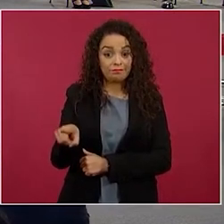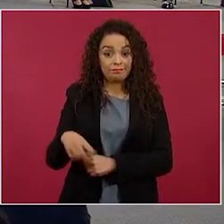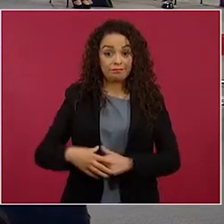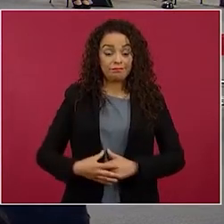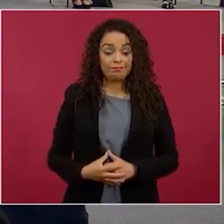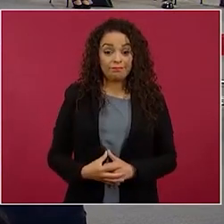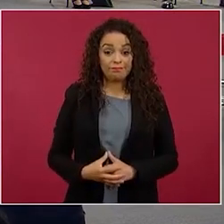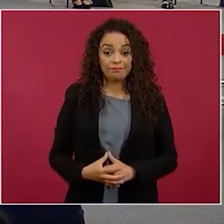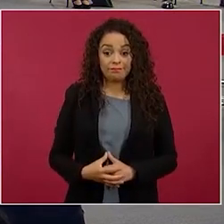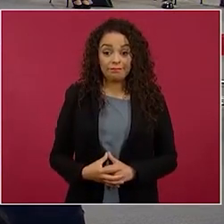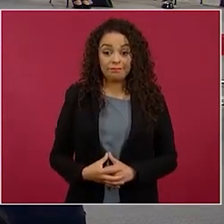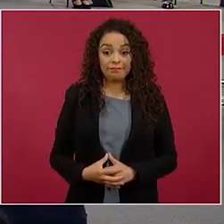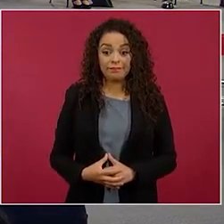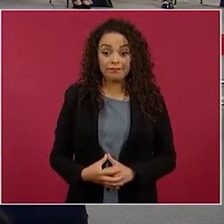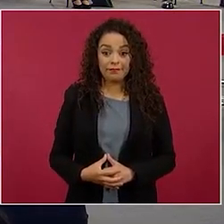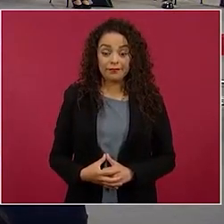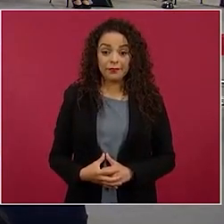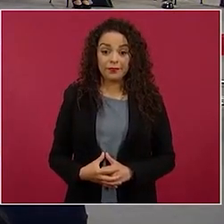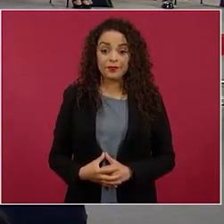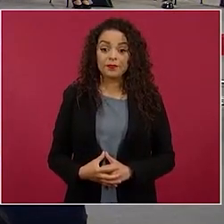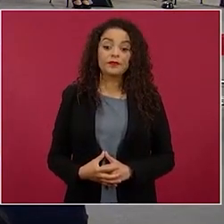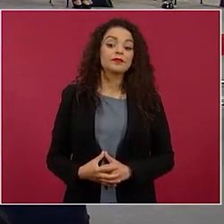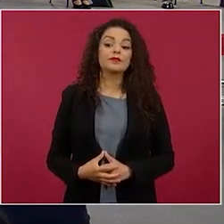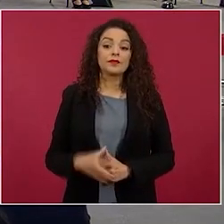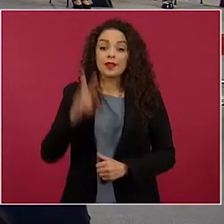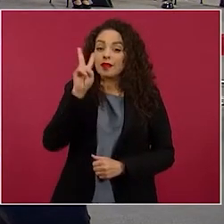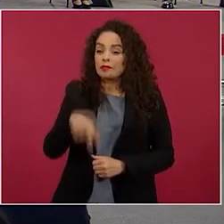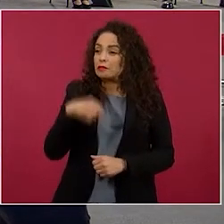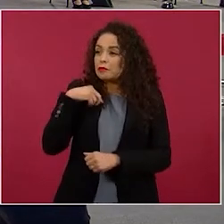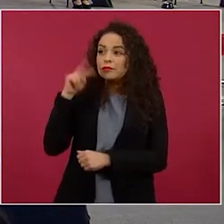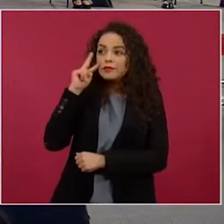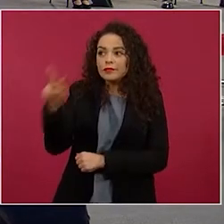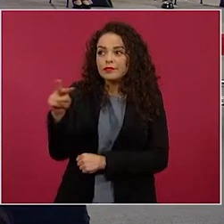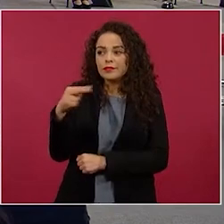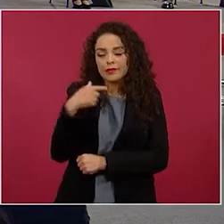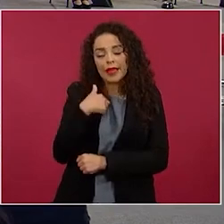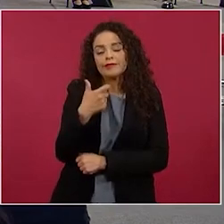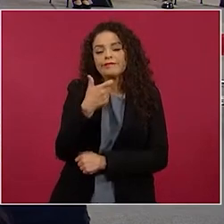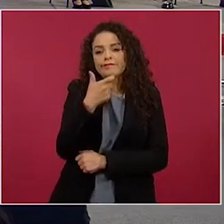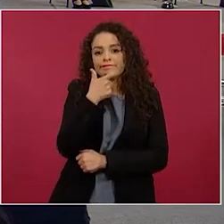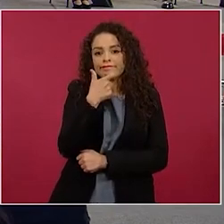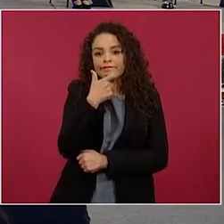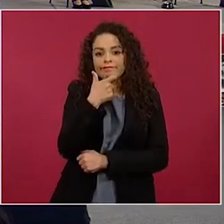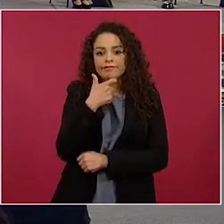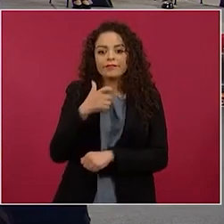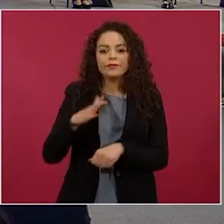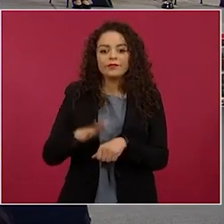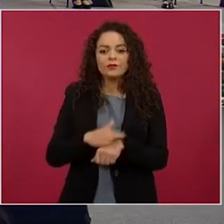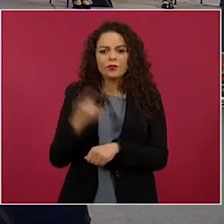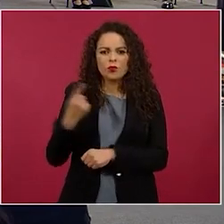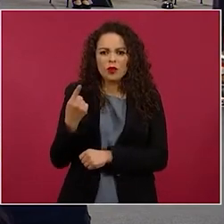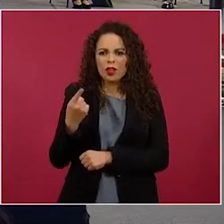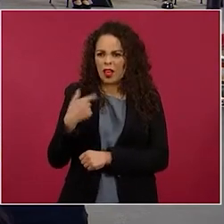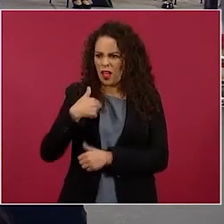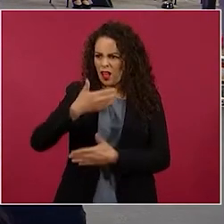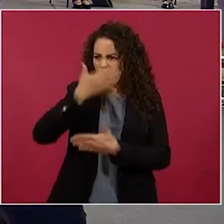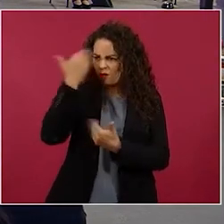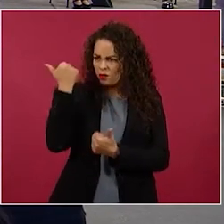hasta me dio risa porque no sé si él otro